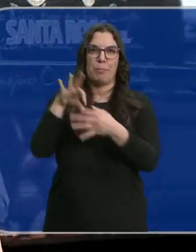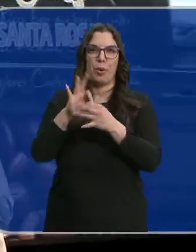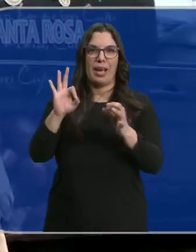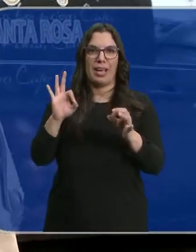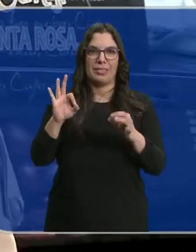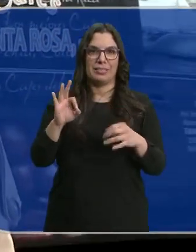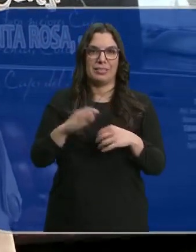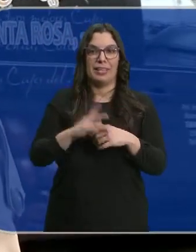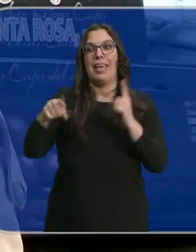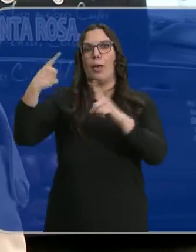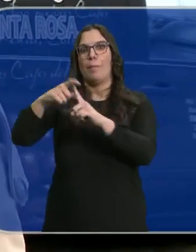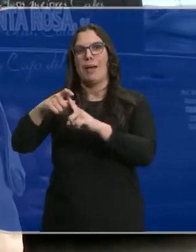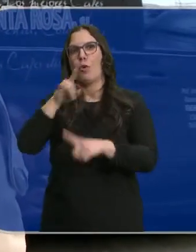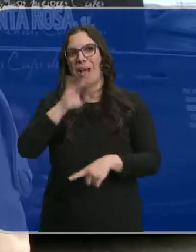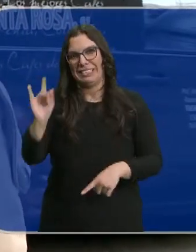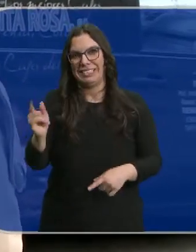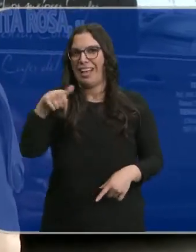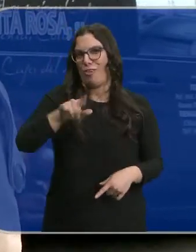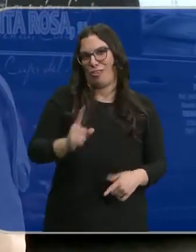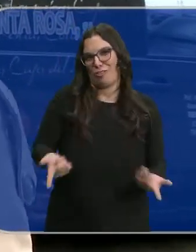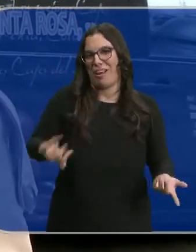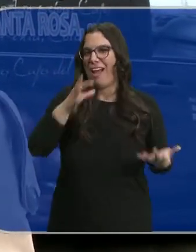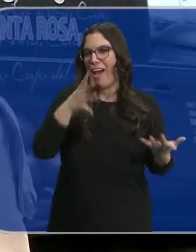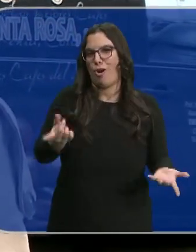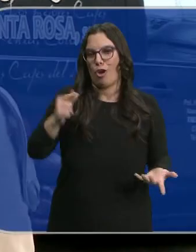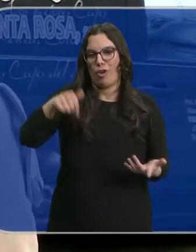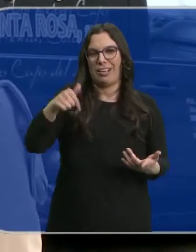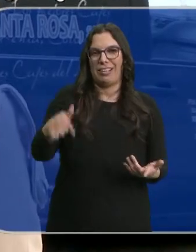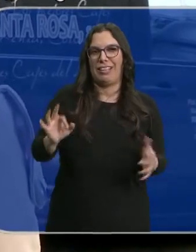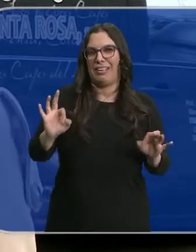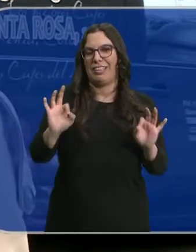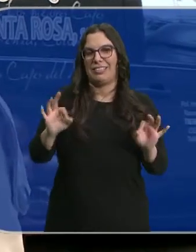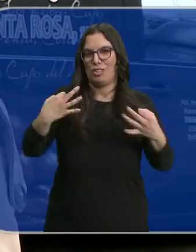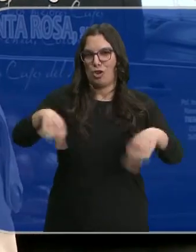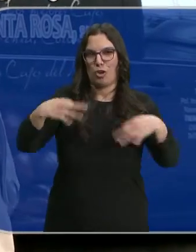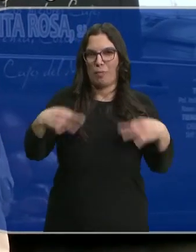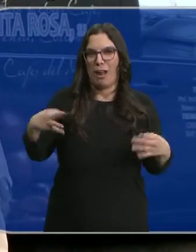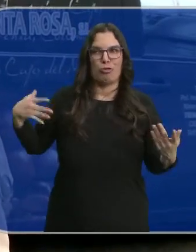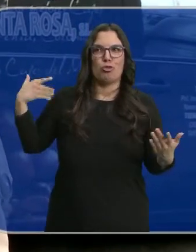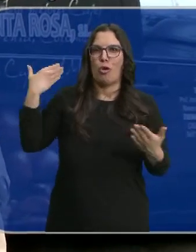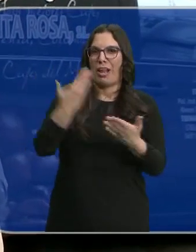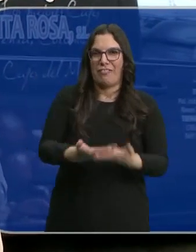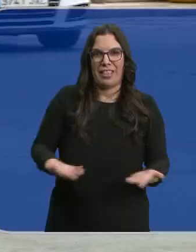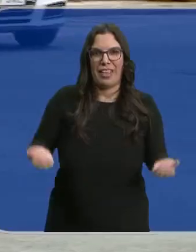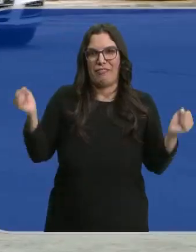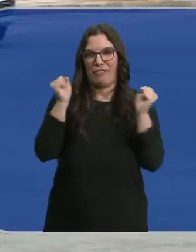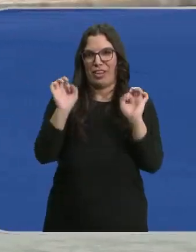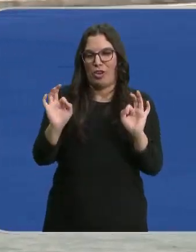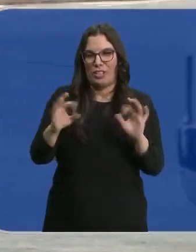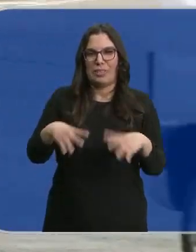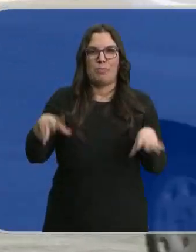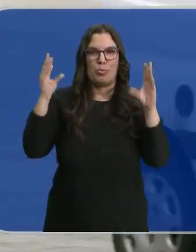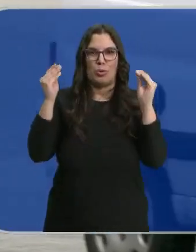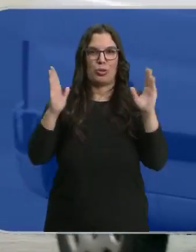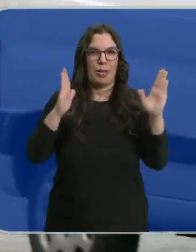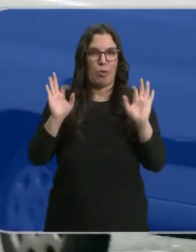Lo peor es que lo hiciera luego en mayo. Entonces, bueno, aquí es muy normal. Toda la vida ha hecho mucho frío en Burgos